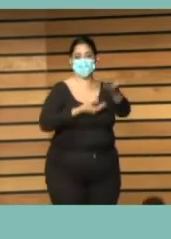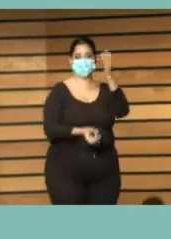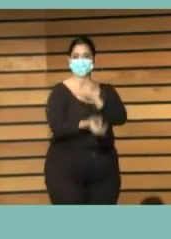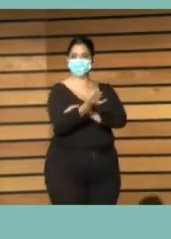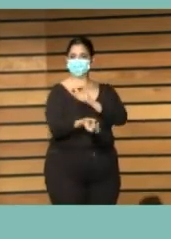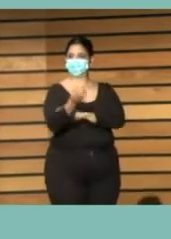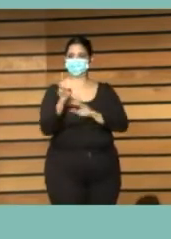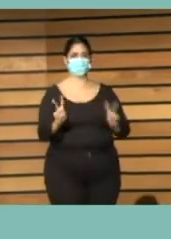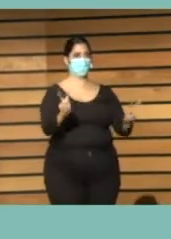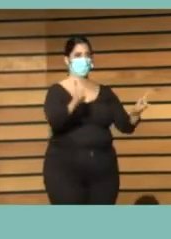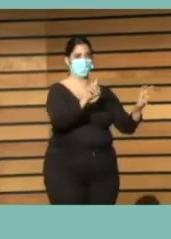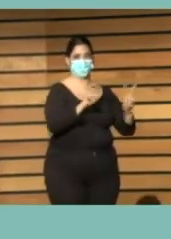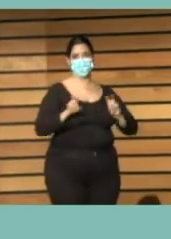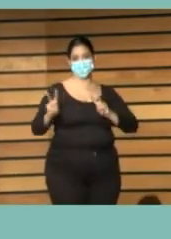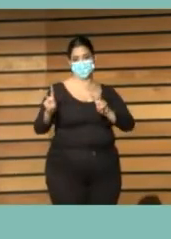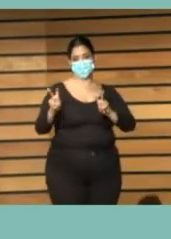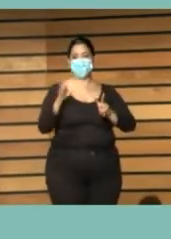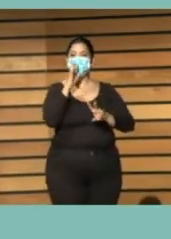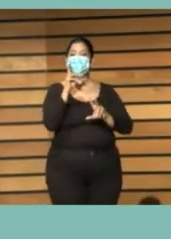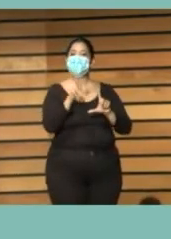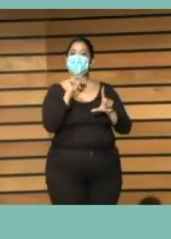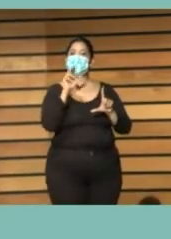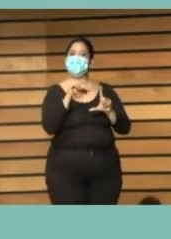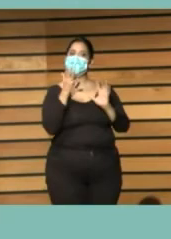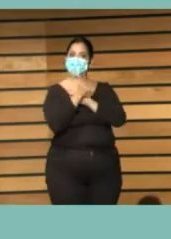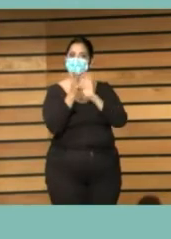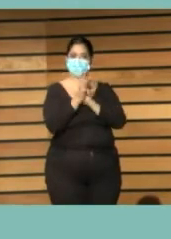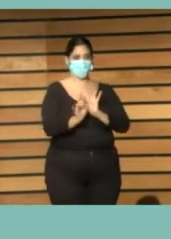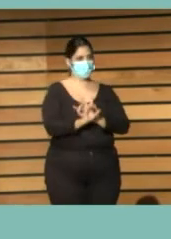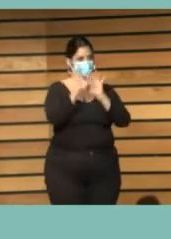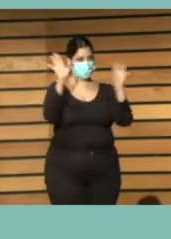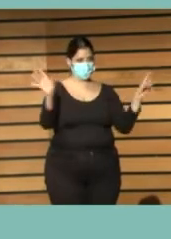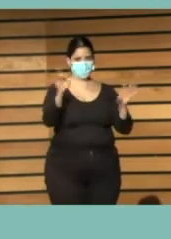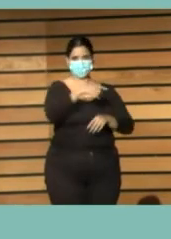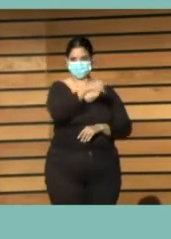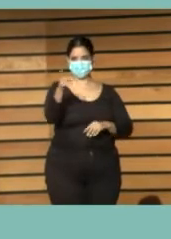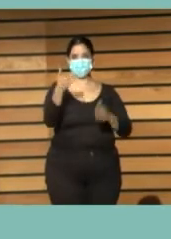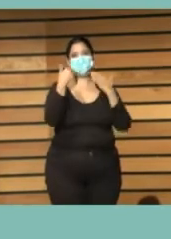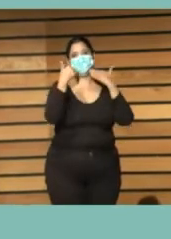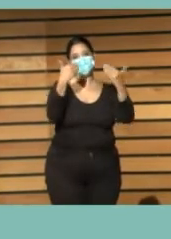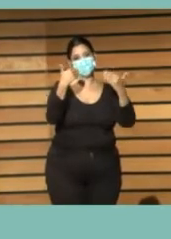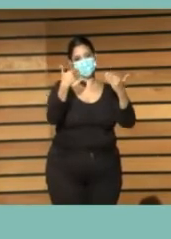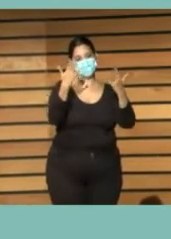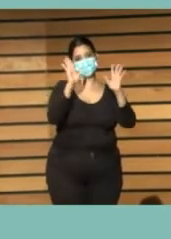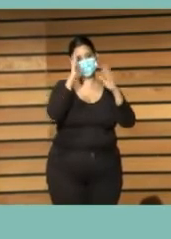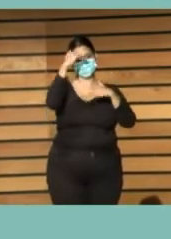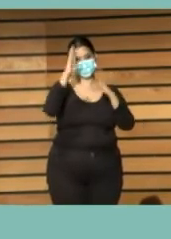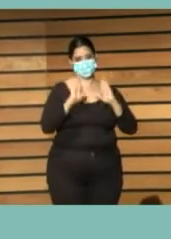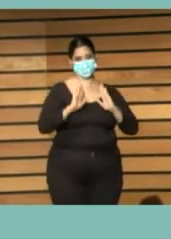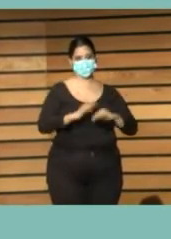Ahora tenéis a continuación un pequeño vídeo explicativo de todo esto. Muchas gracias por vuestra atención.